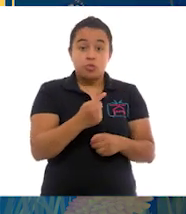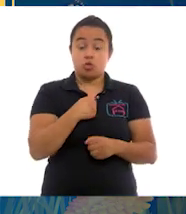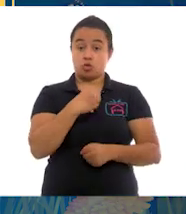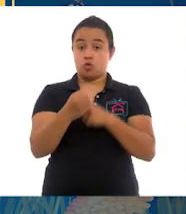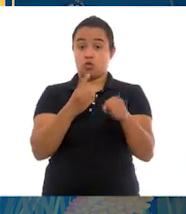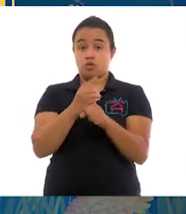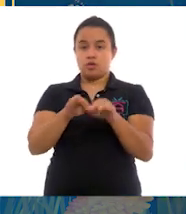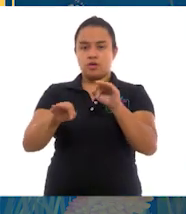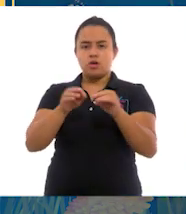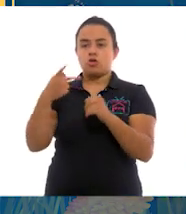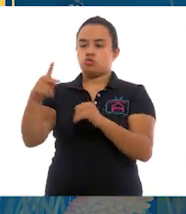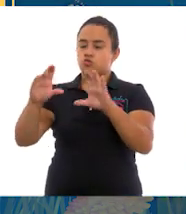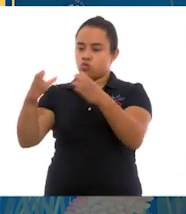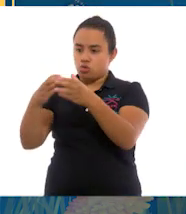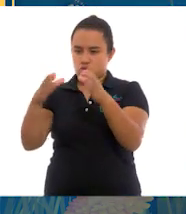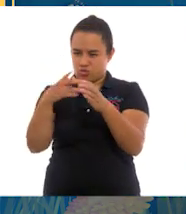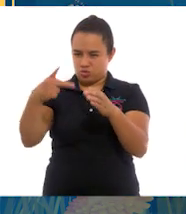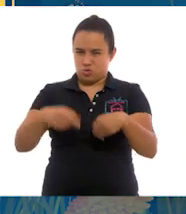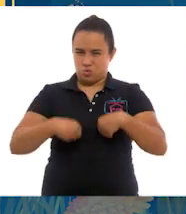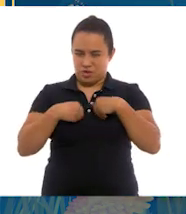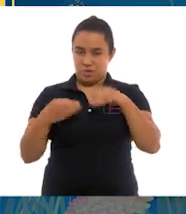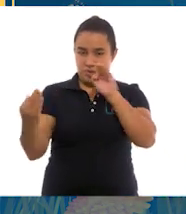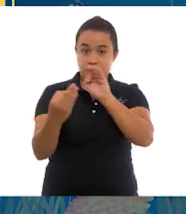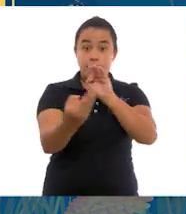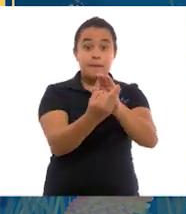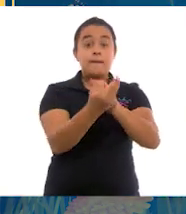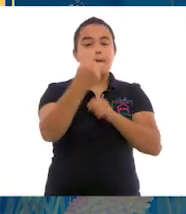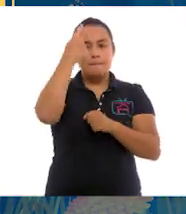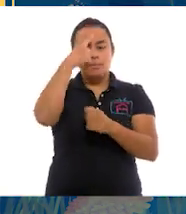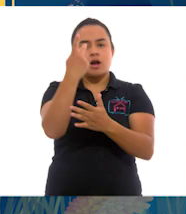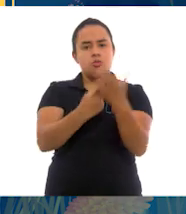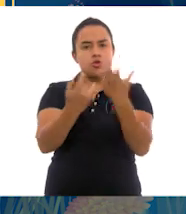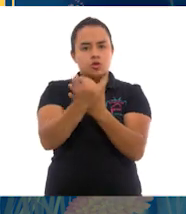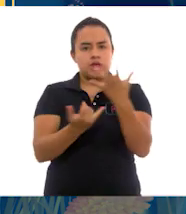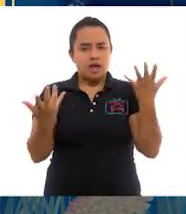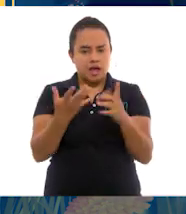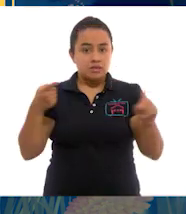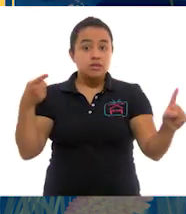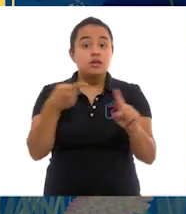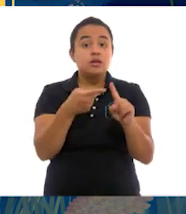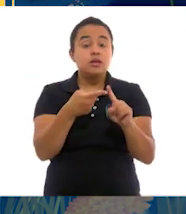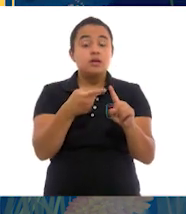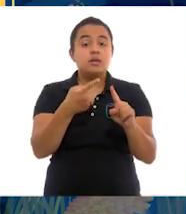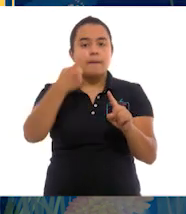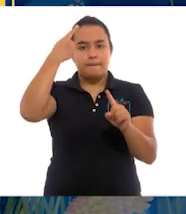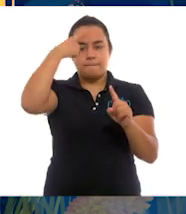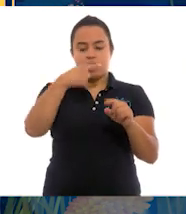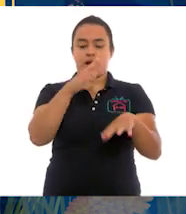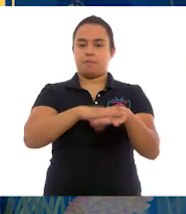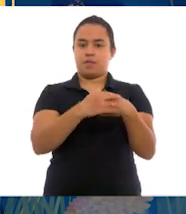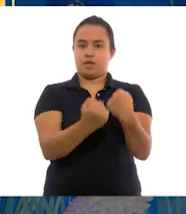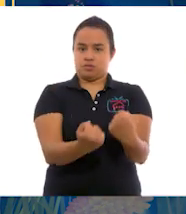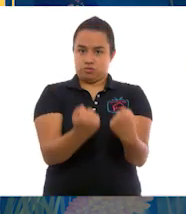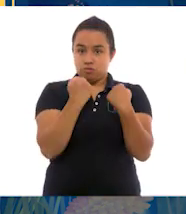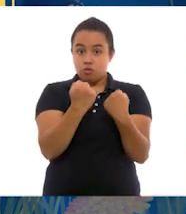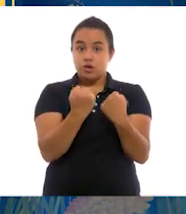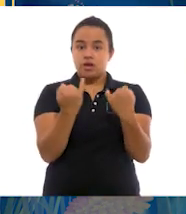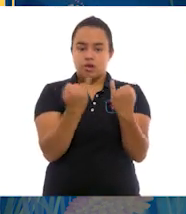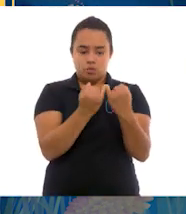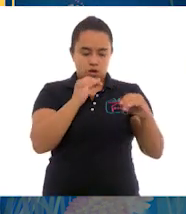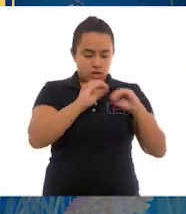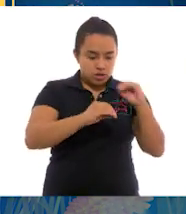locales en el desarrollo de proyectos, cuyo propósito es fortalecer y desarrollar